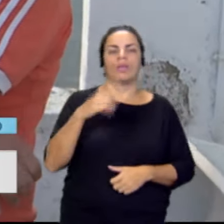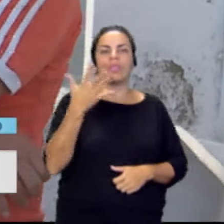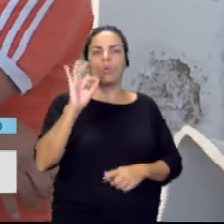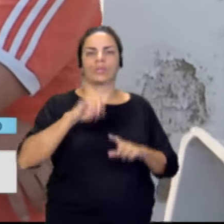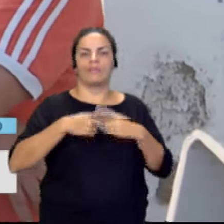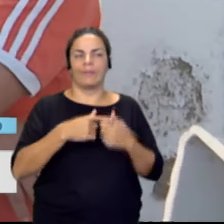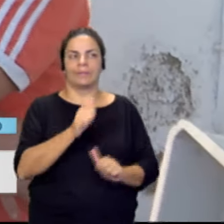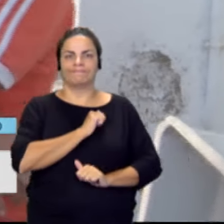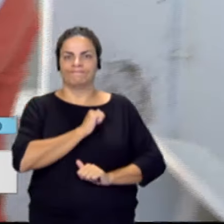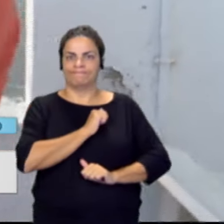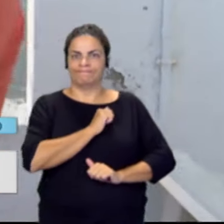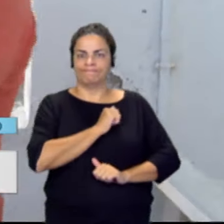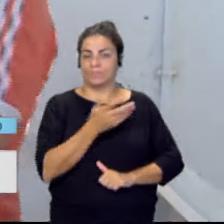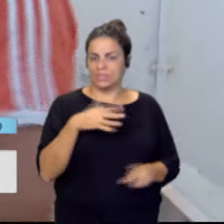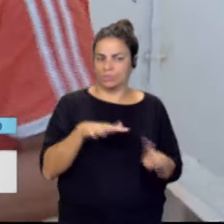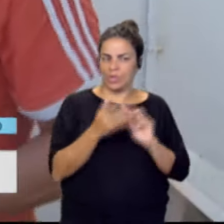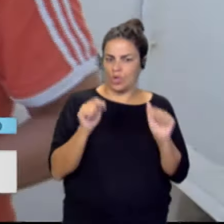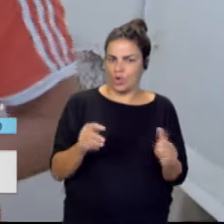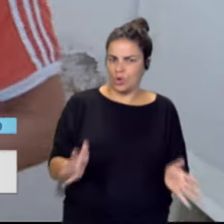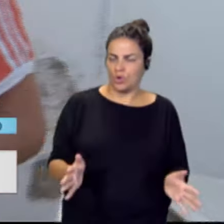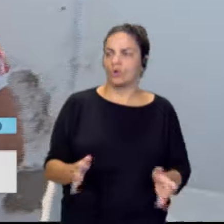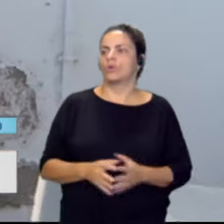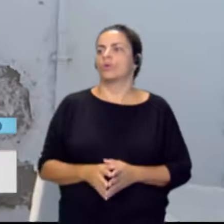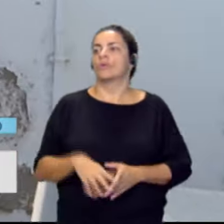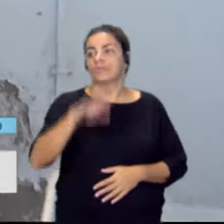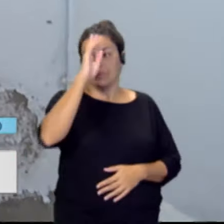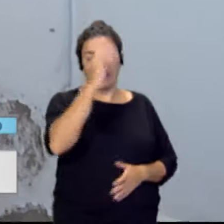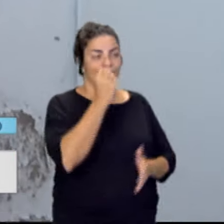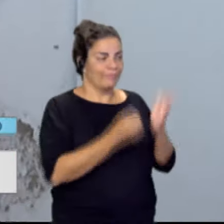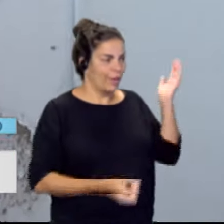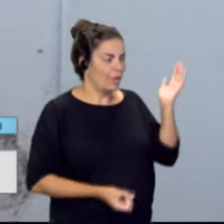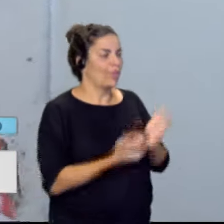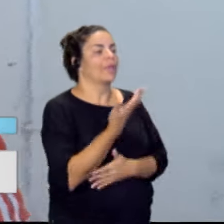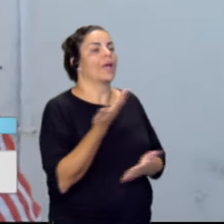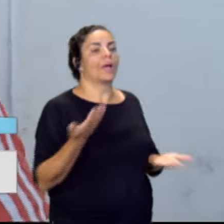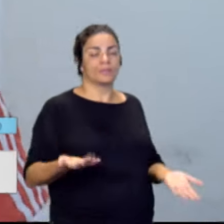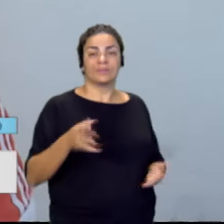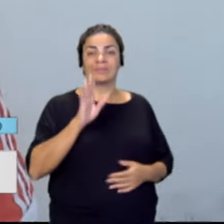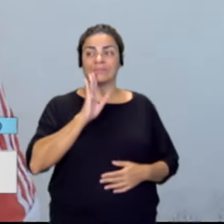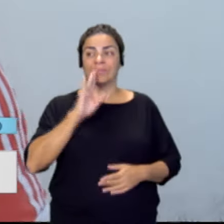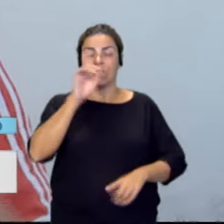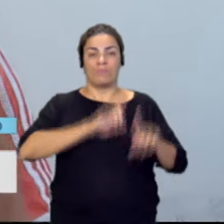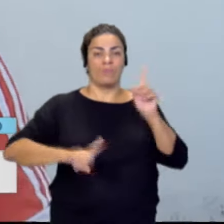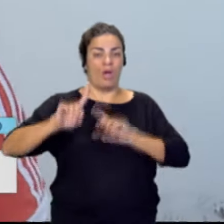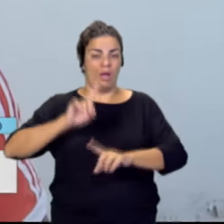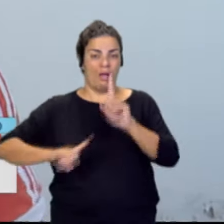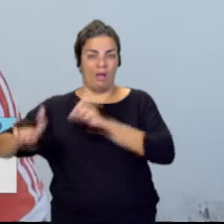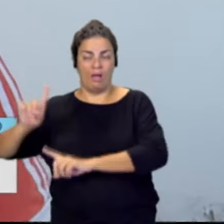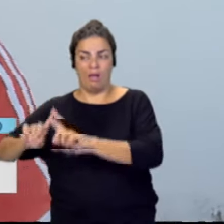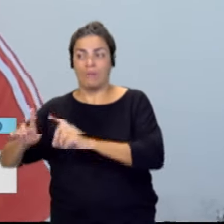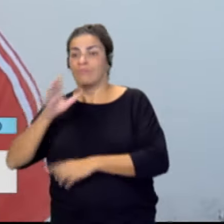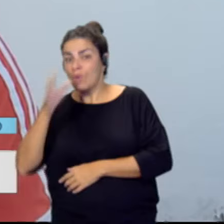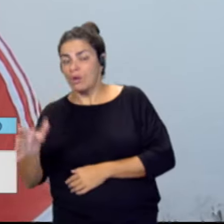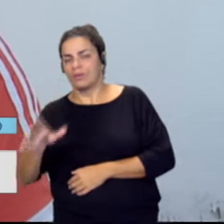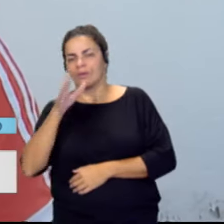en una situación como esta. Hola, buenos días. Todos estos problemas que estamos sufriendo es fruto de una mala